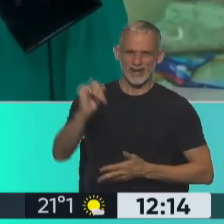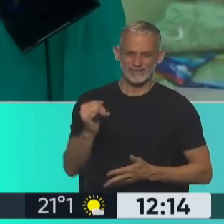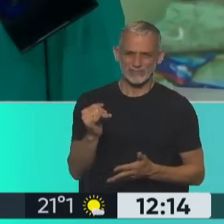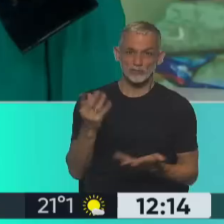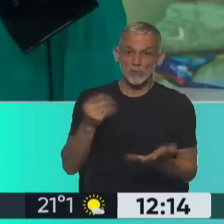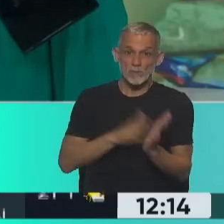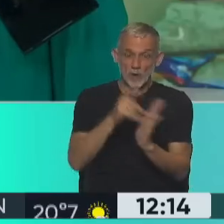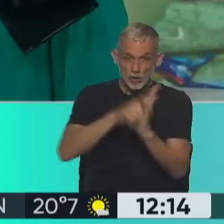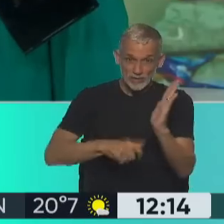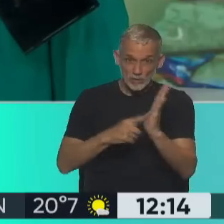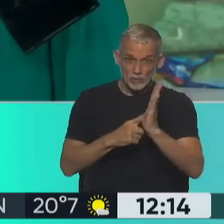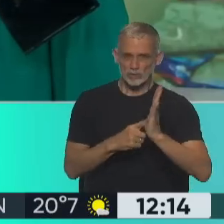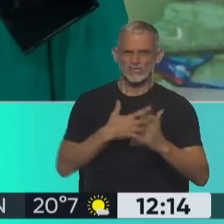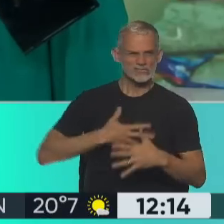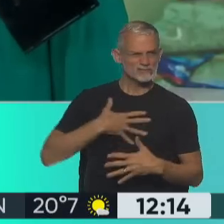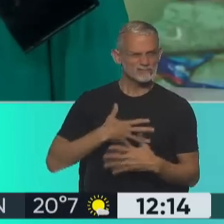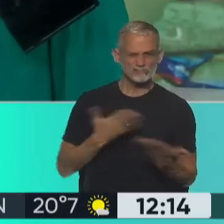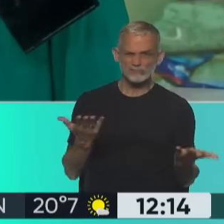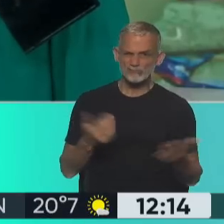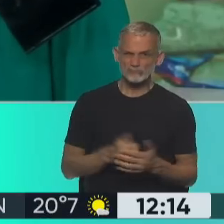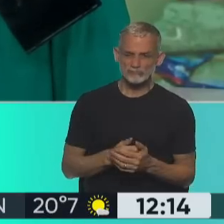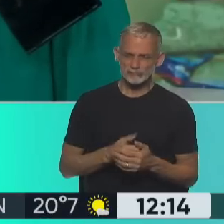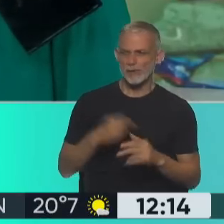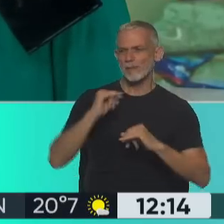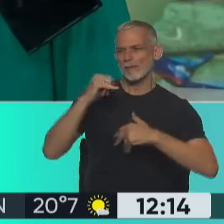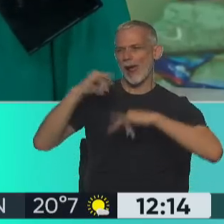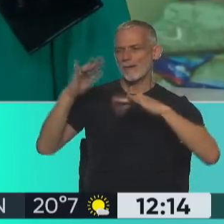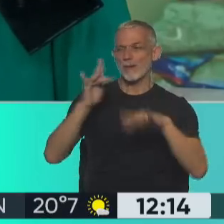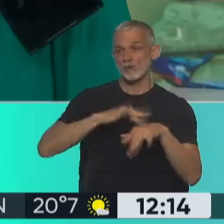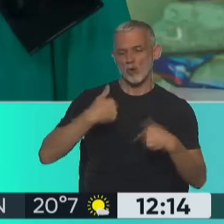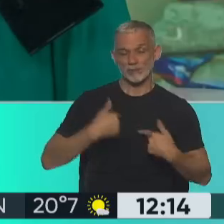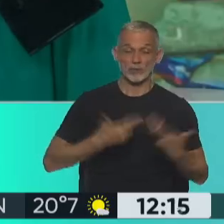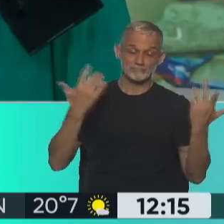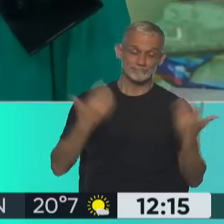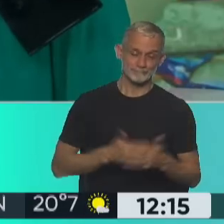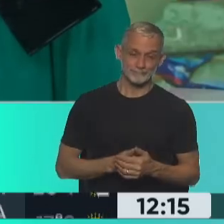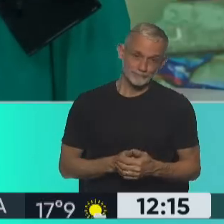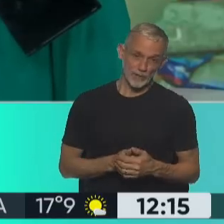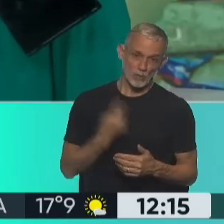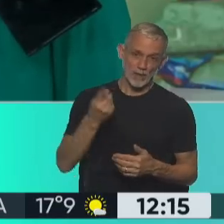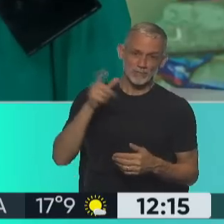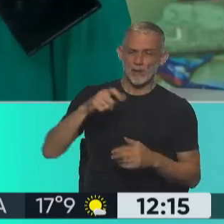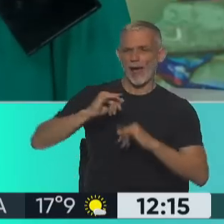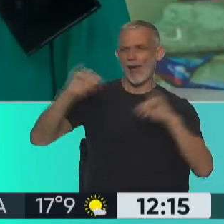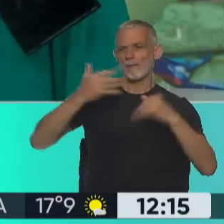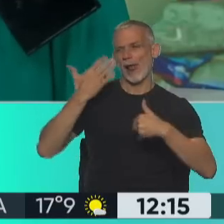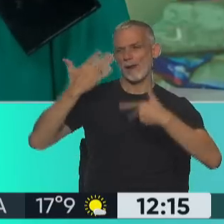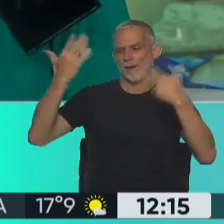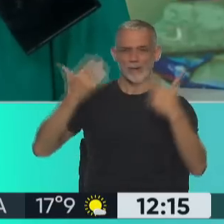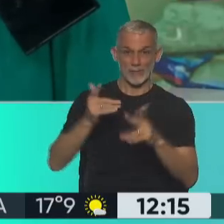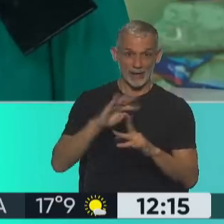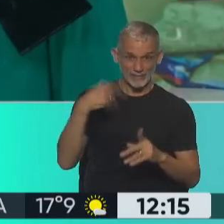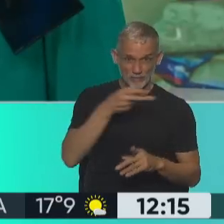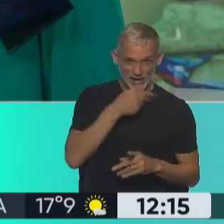en realidad el monotributista se va con ese malestar de decir que no le toca el crédito o que alguien anunció algo que no existía. Y